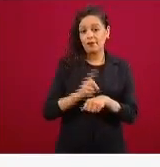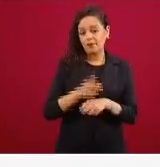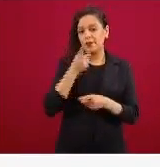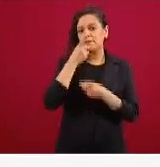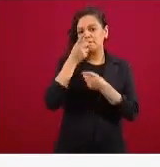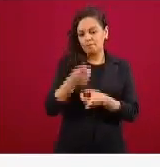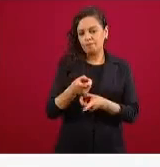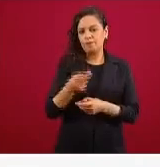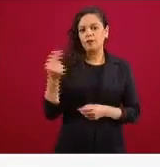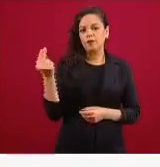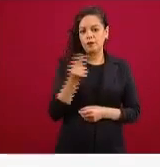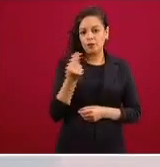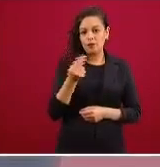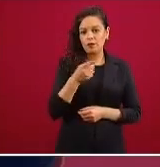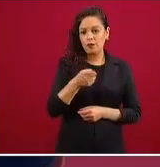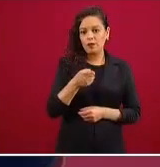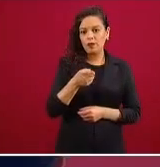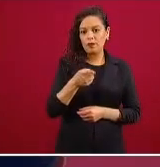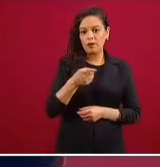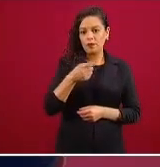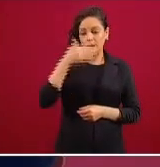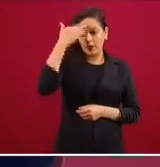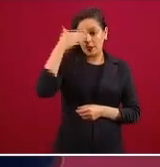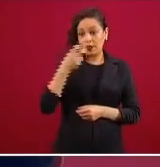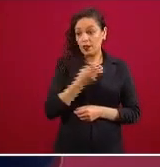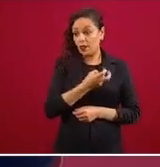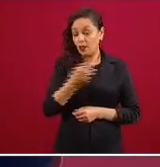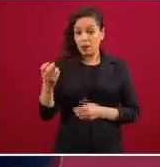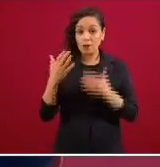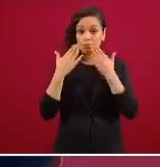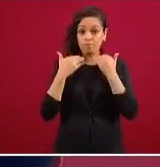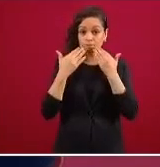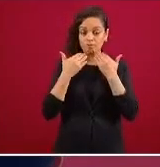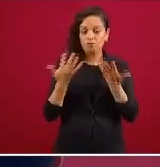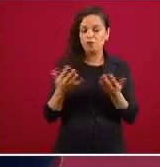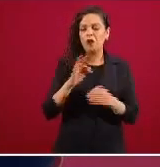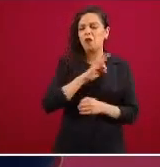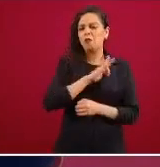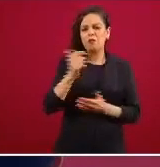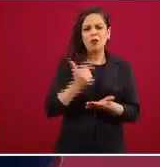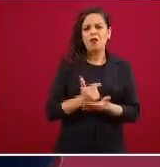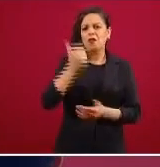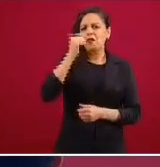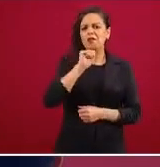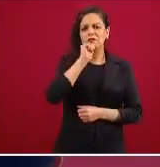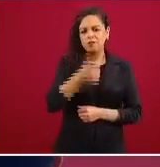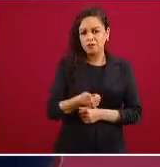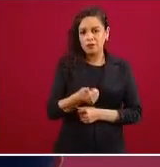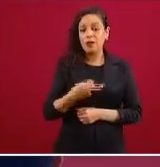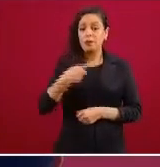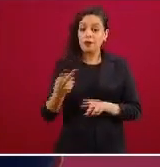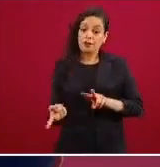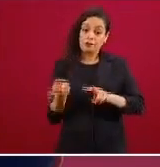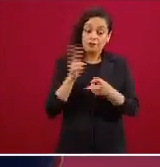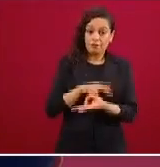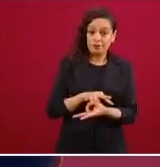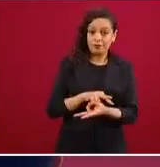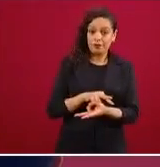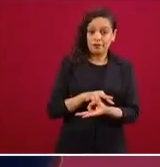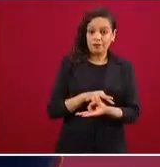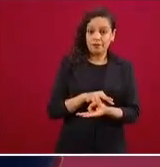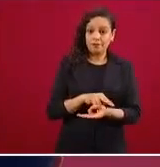siguientes características tienen una baja probabilidad de complicarse en cambio las personas que tengan las siguientes